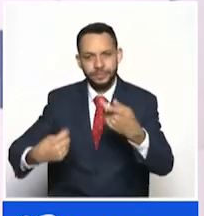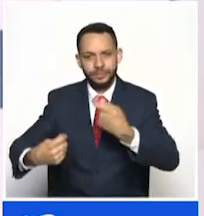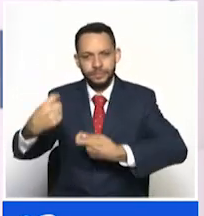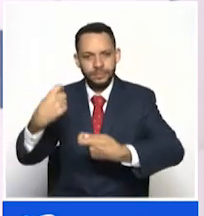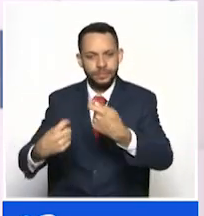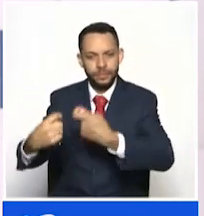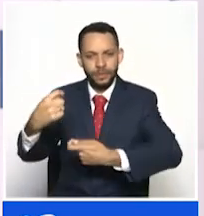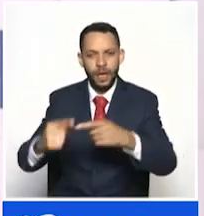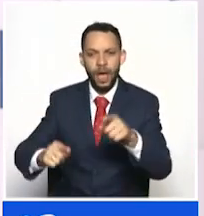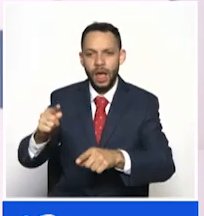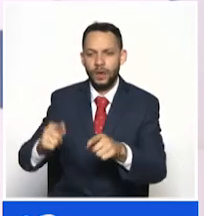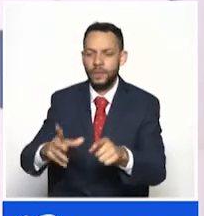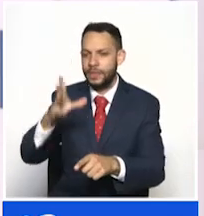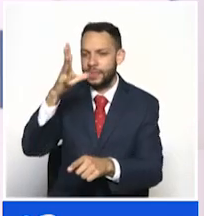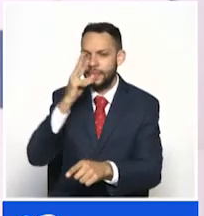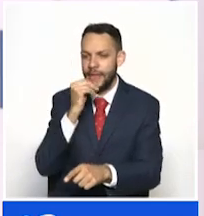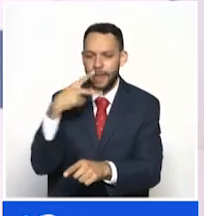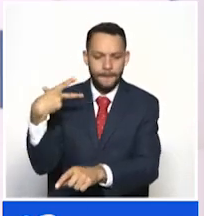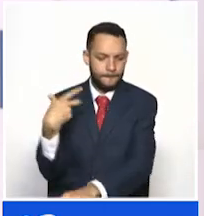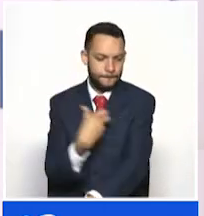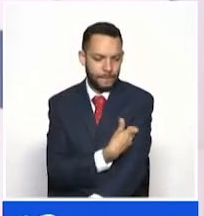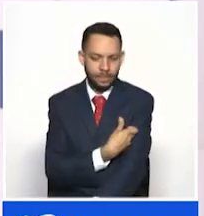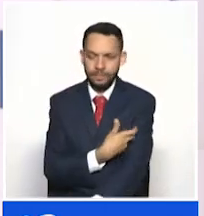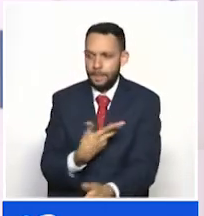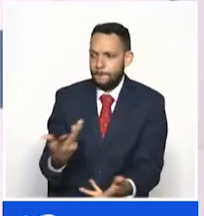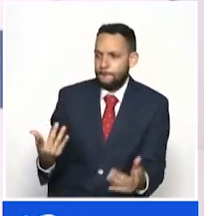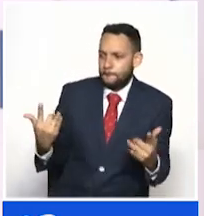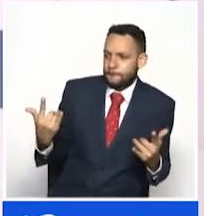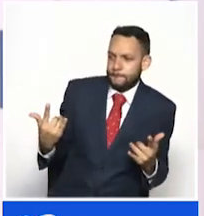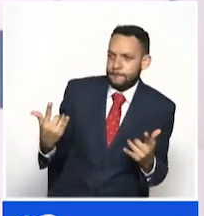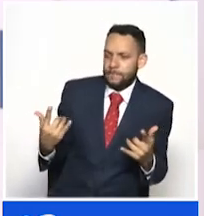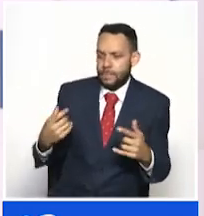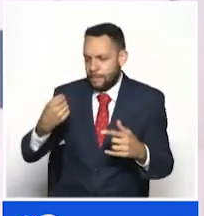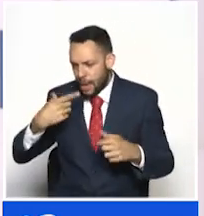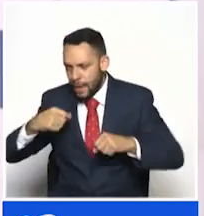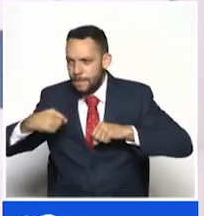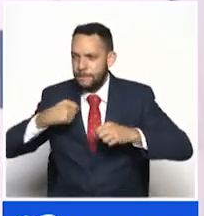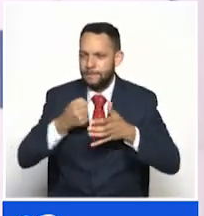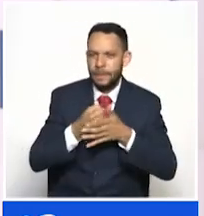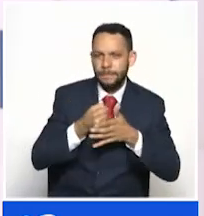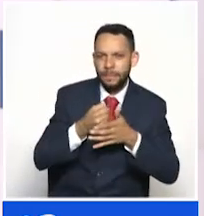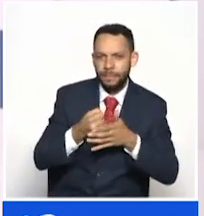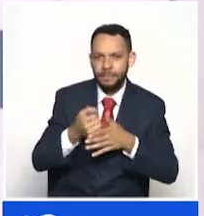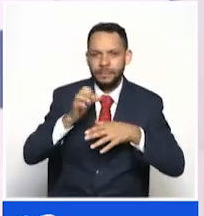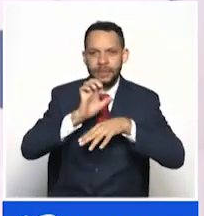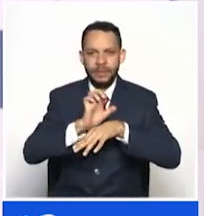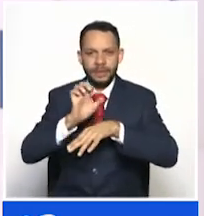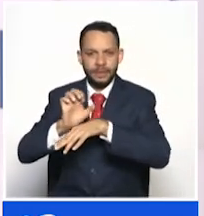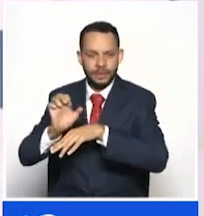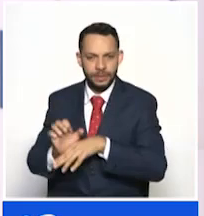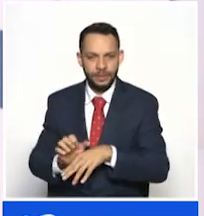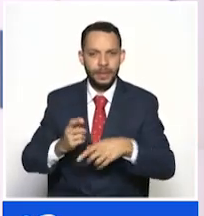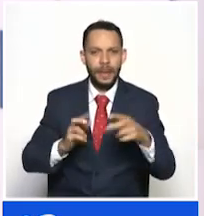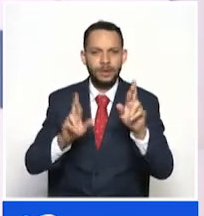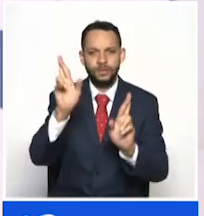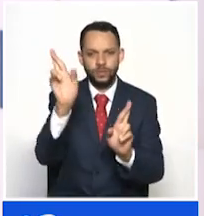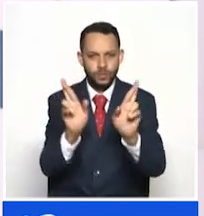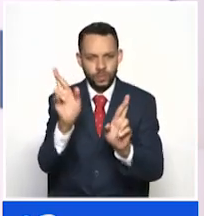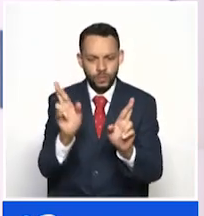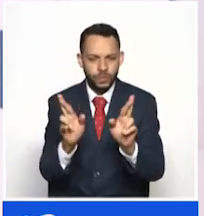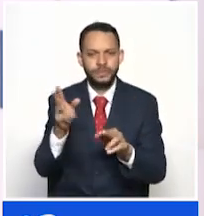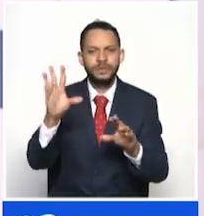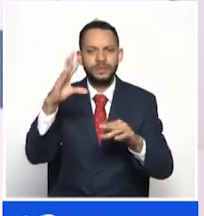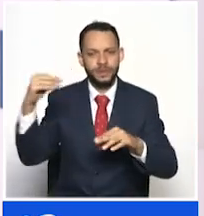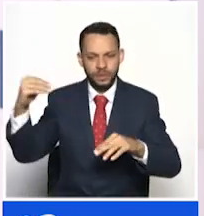han recibido la vacuna contra el COVID-19. De ahí las gestiones que se adelantan desde la gerencia de esta lotería para que ellos